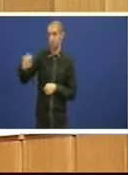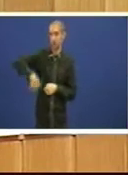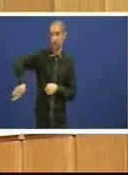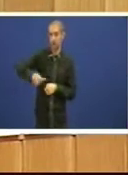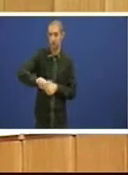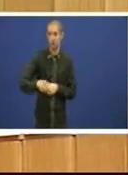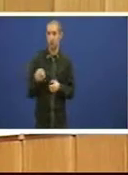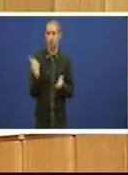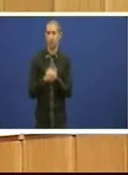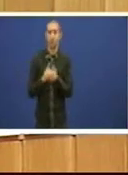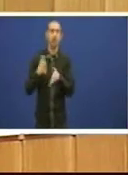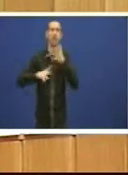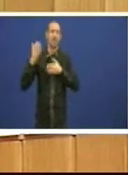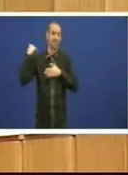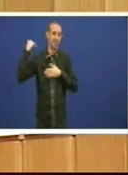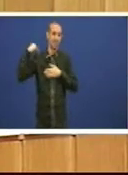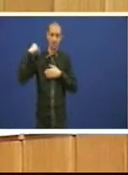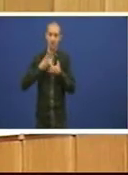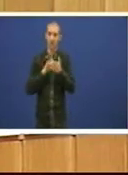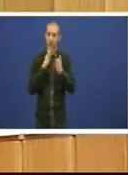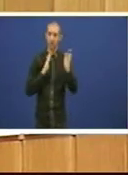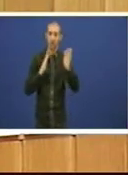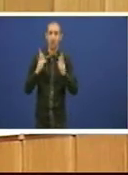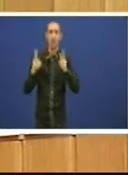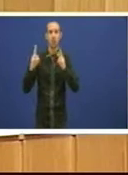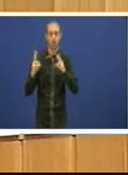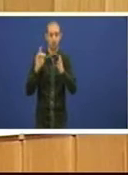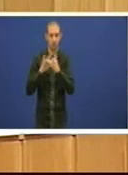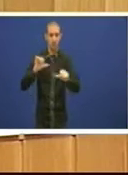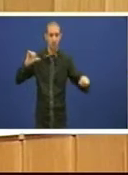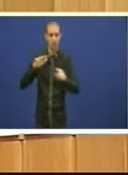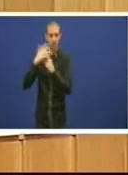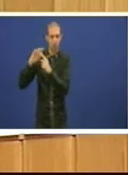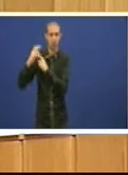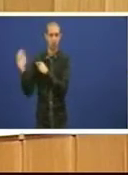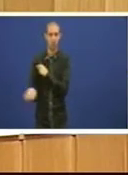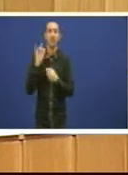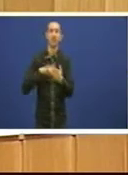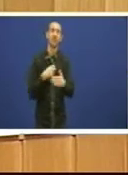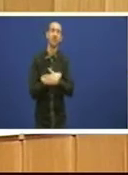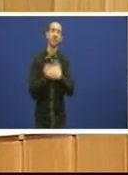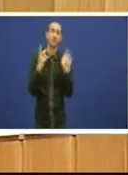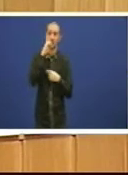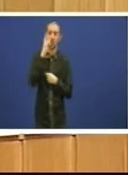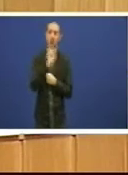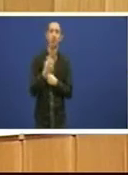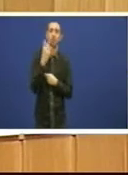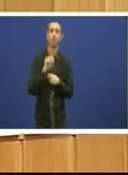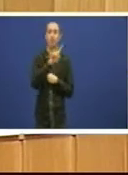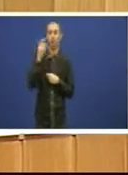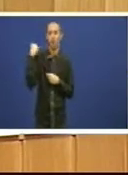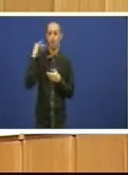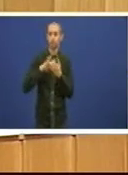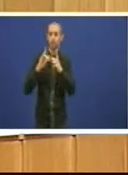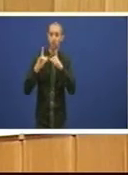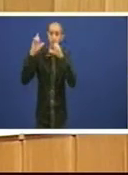remontarme moi atrás, unha pequena secuencia de feitos. Día da Zasete de Suño do ano 2011, foi aquela foto